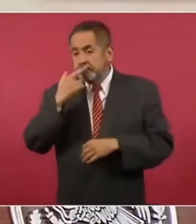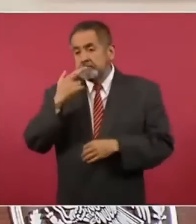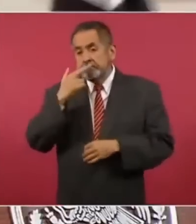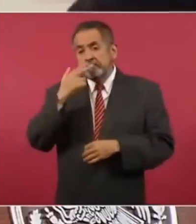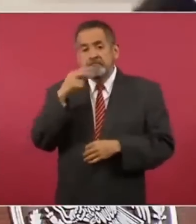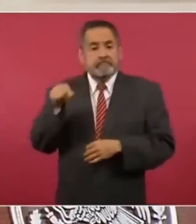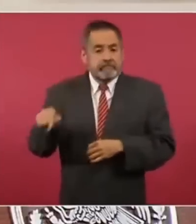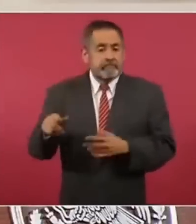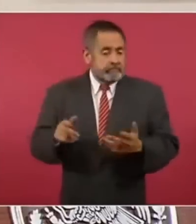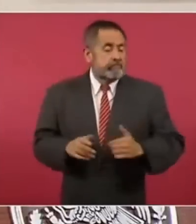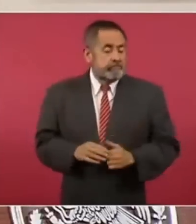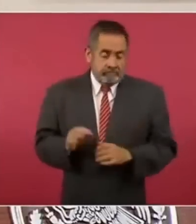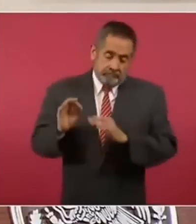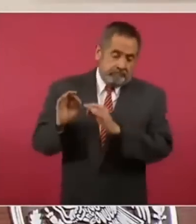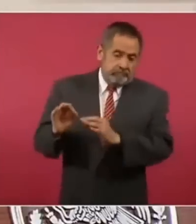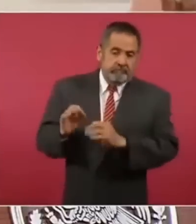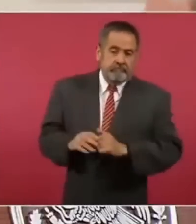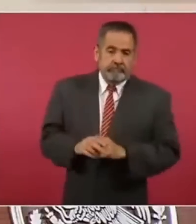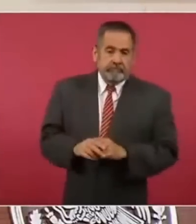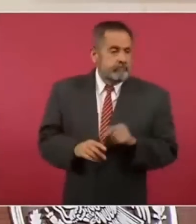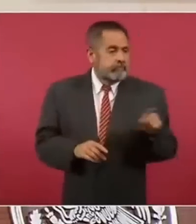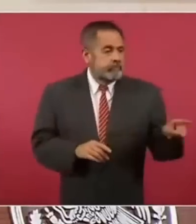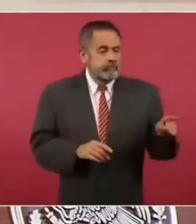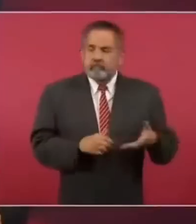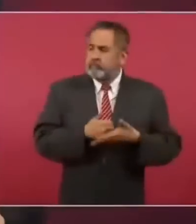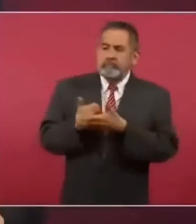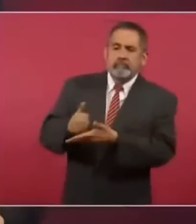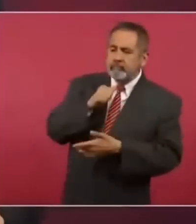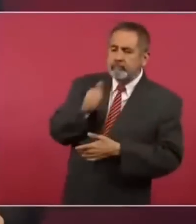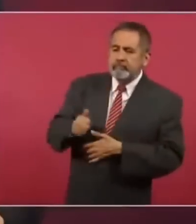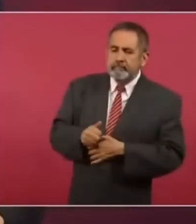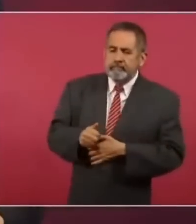¿y cómo es que no ayudan